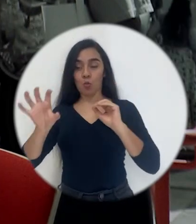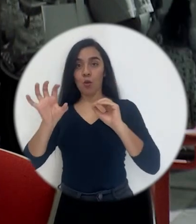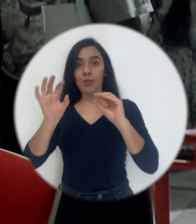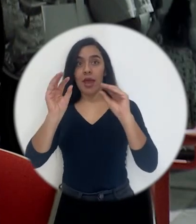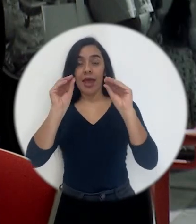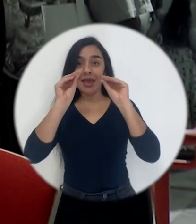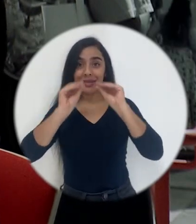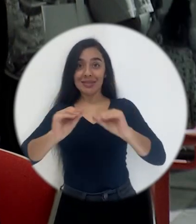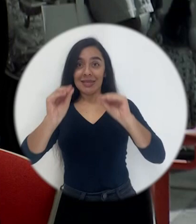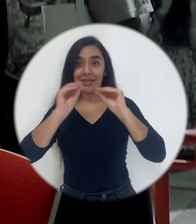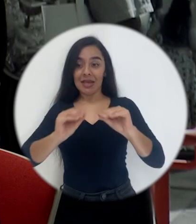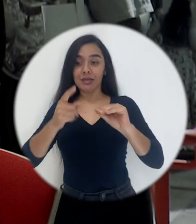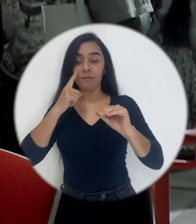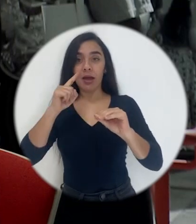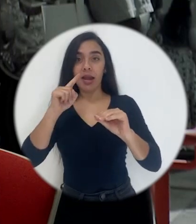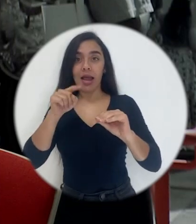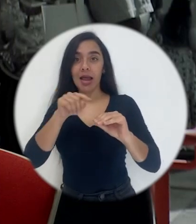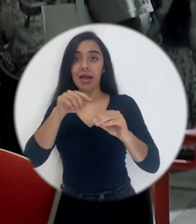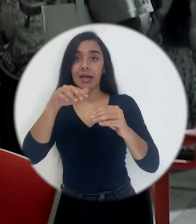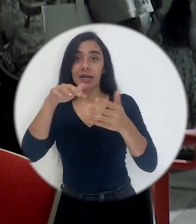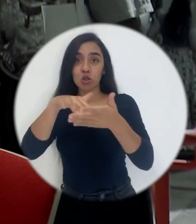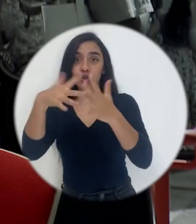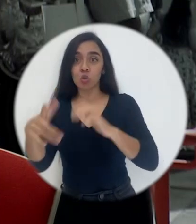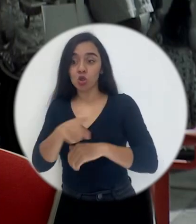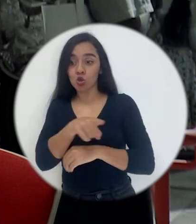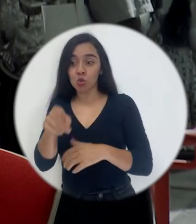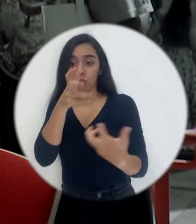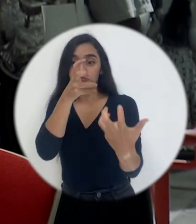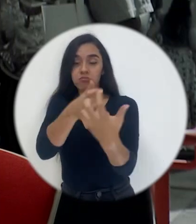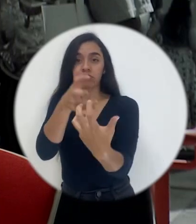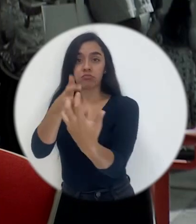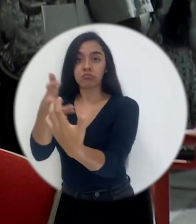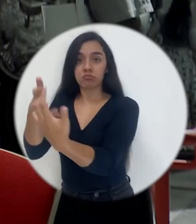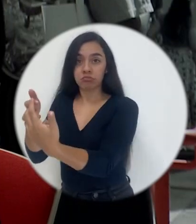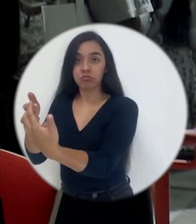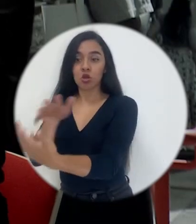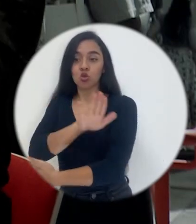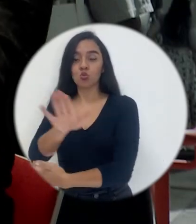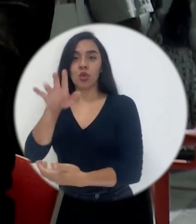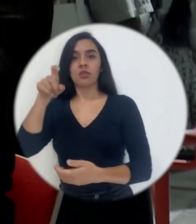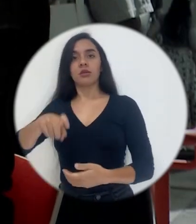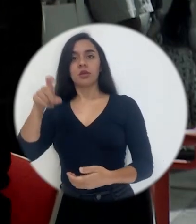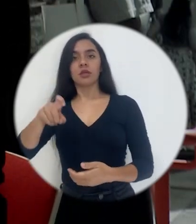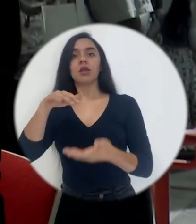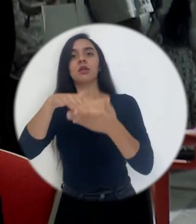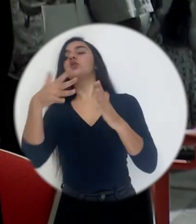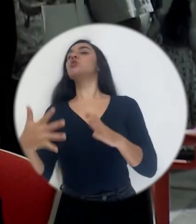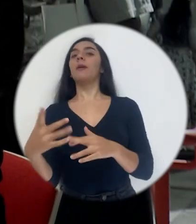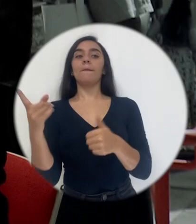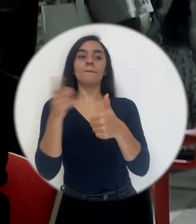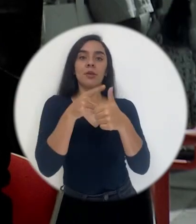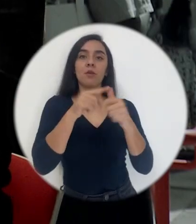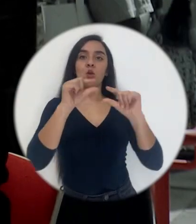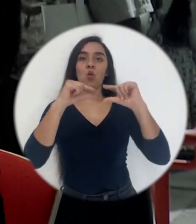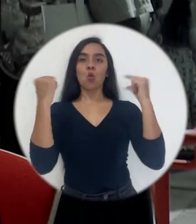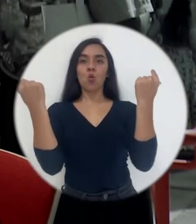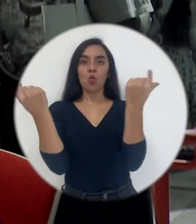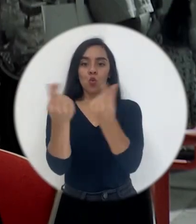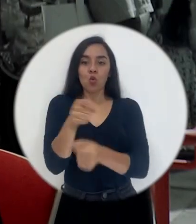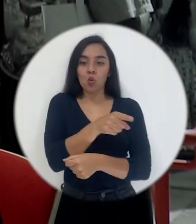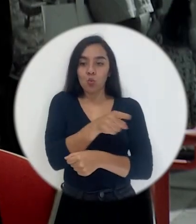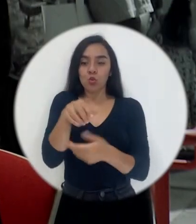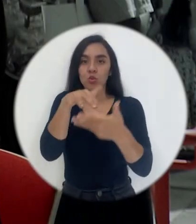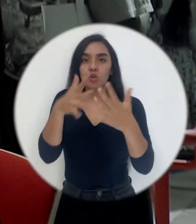estudiante, a las necesidades de cada estudiante. primero pensamos en una necesidad grupal y después